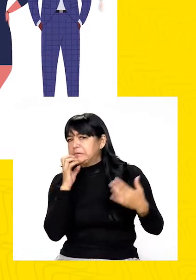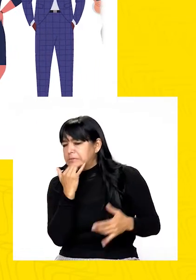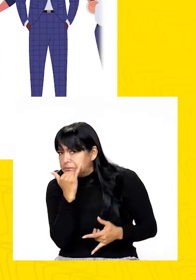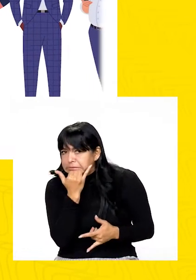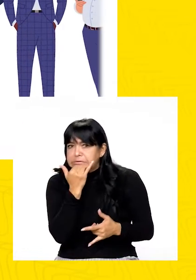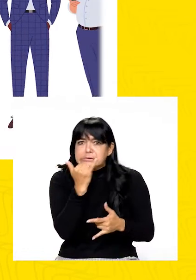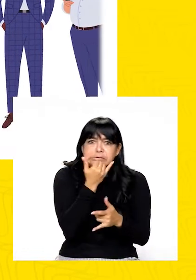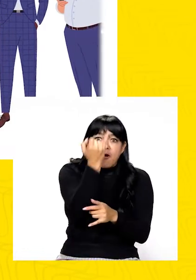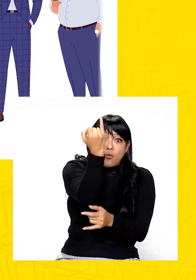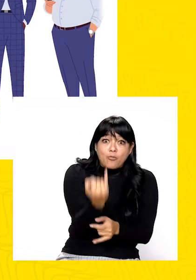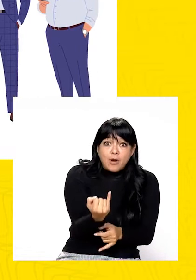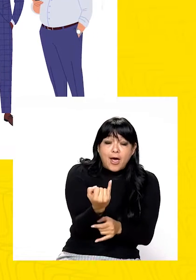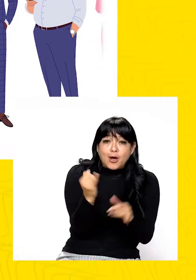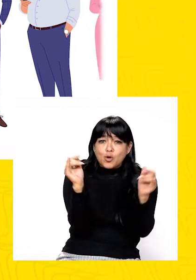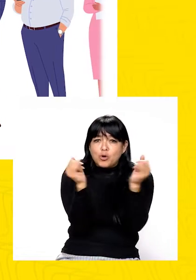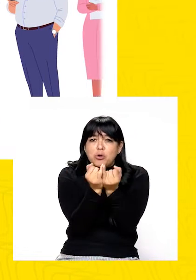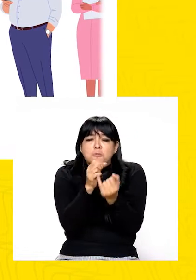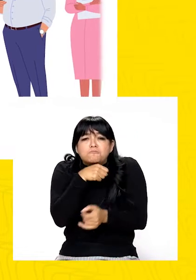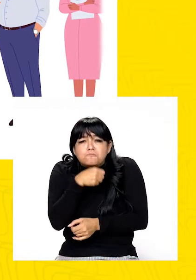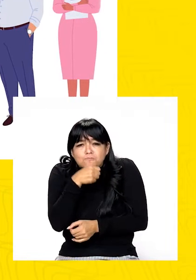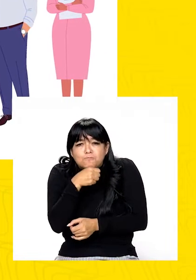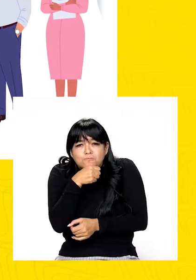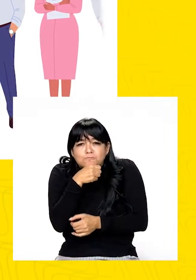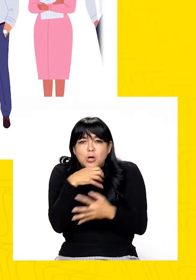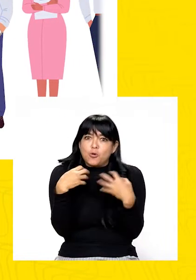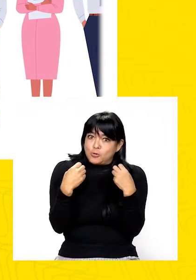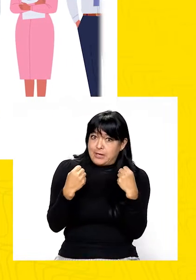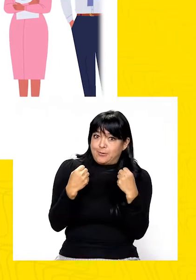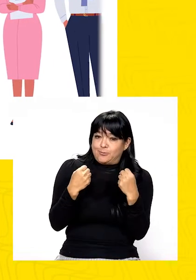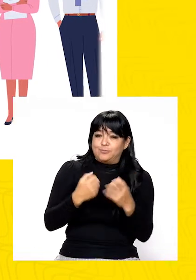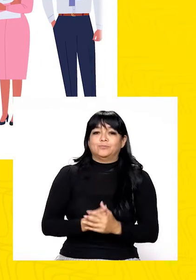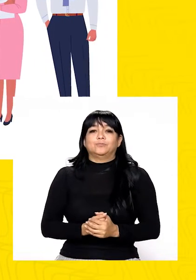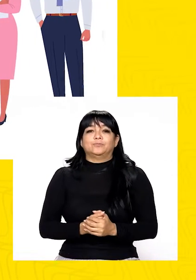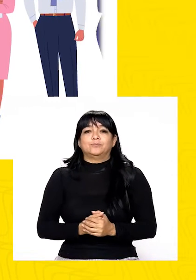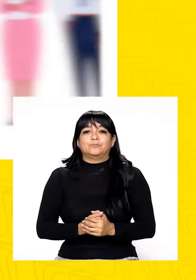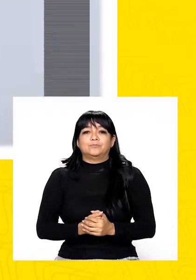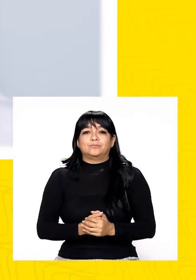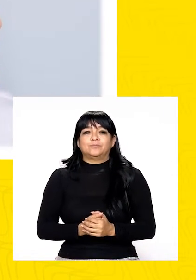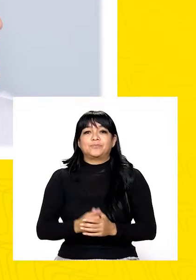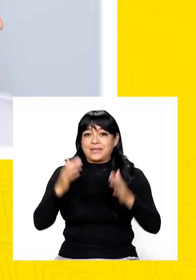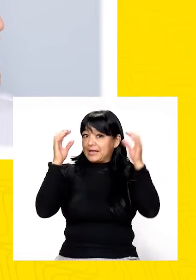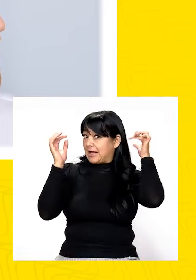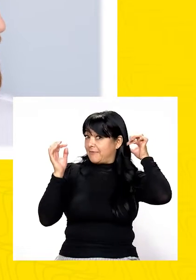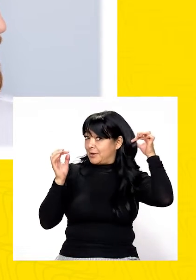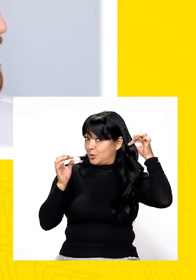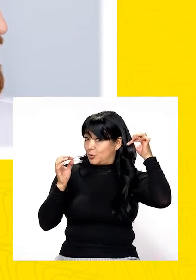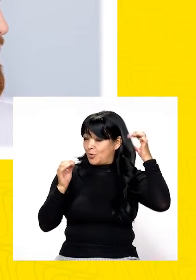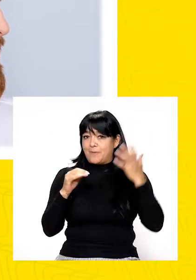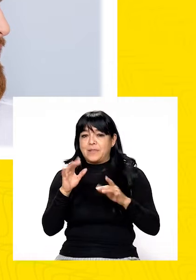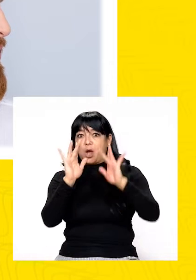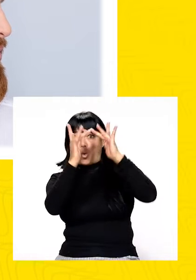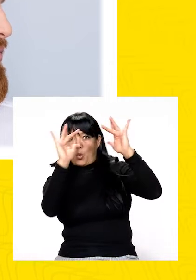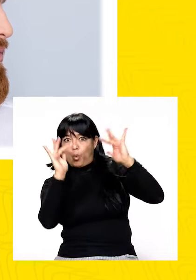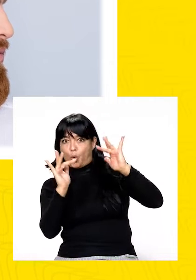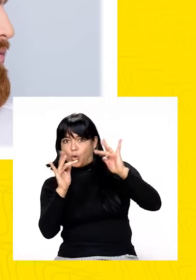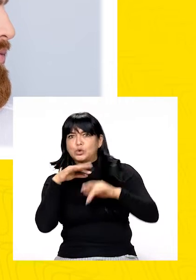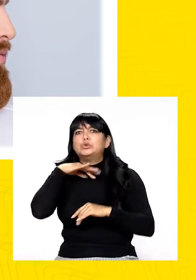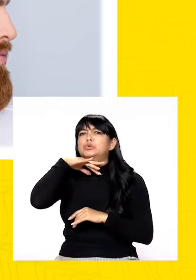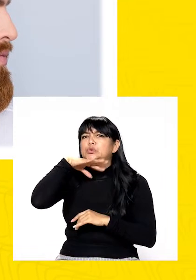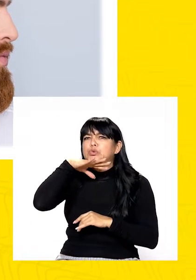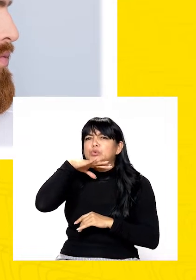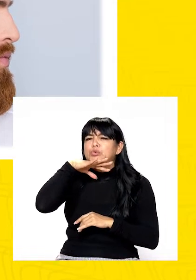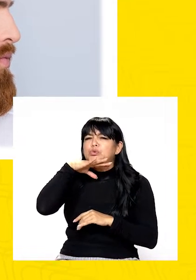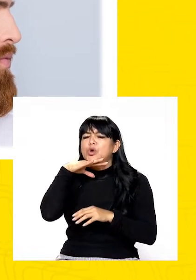torpes, flacos, delgados, viejos, sanos. Cabello 1. Brillante,